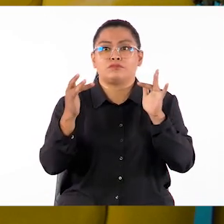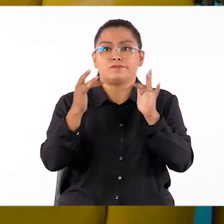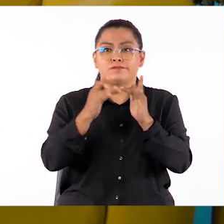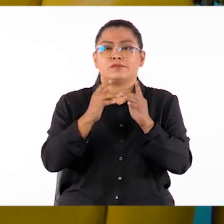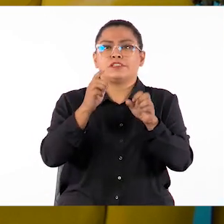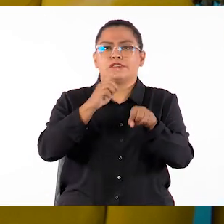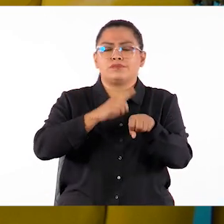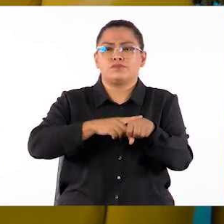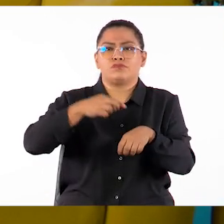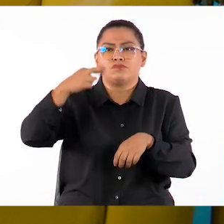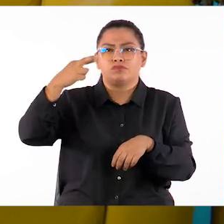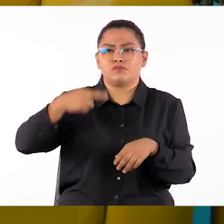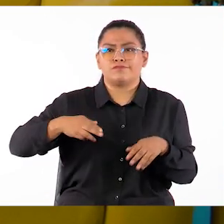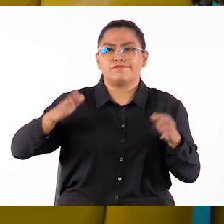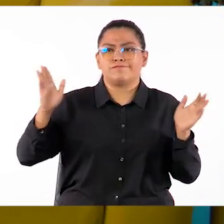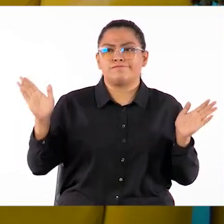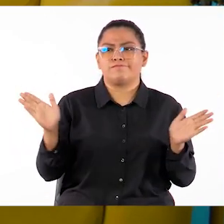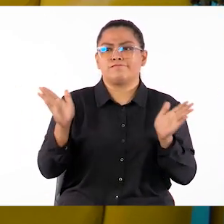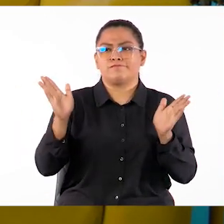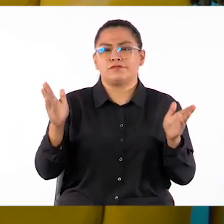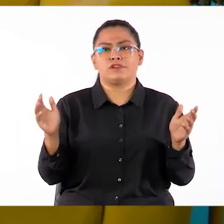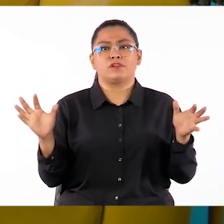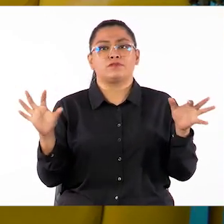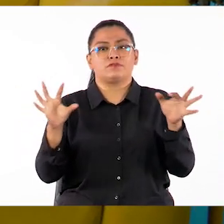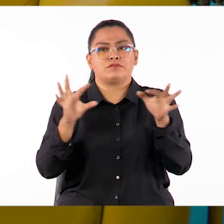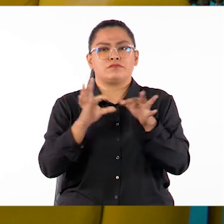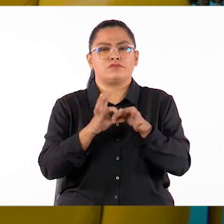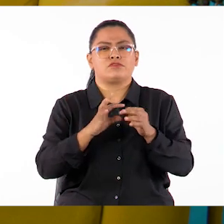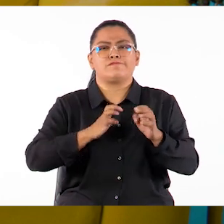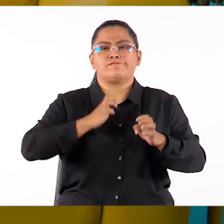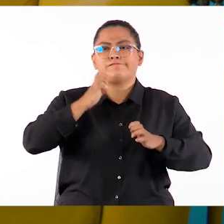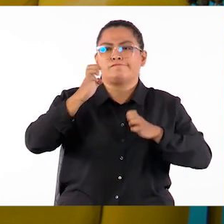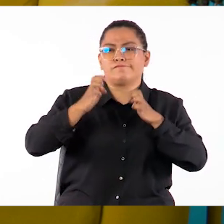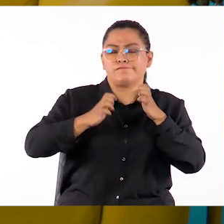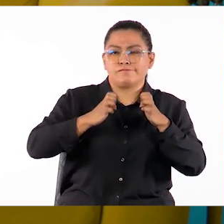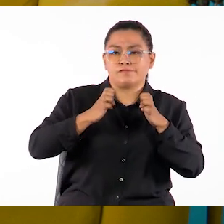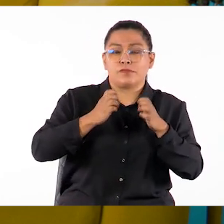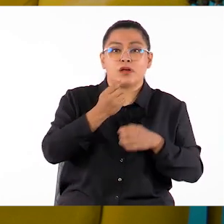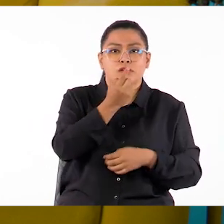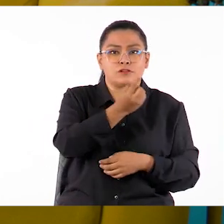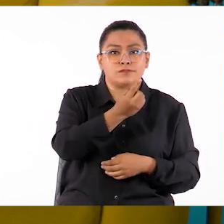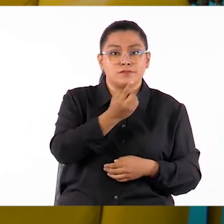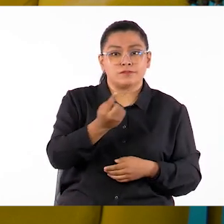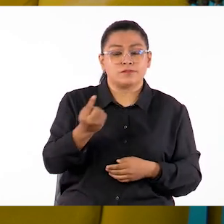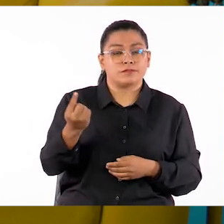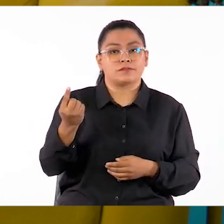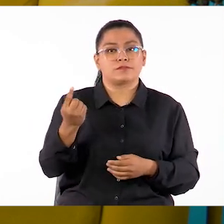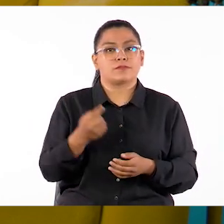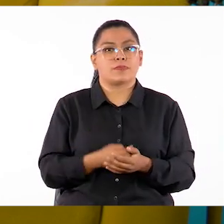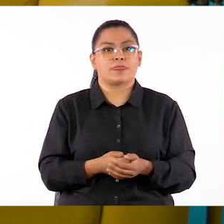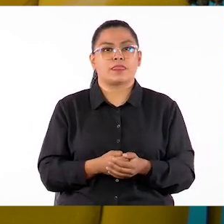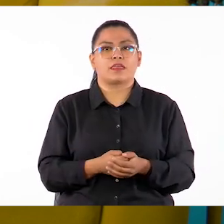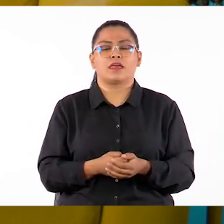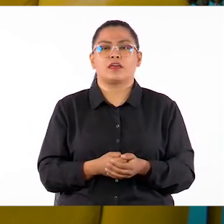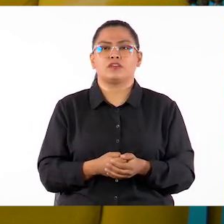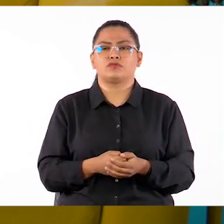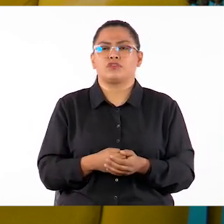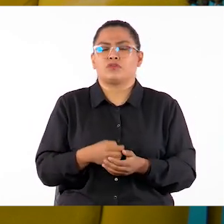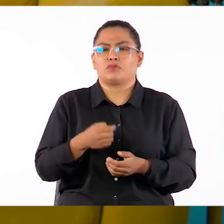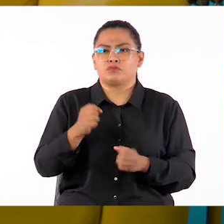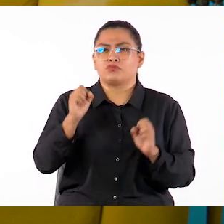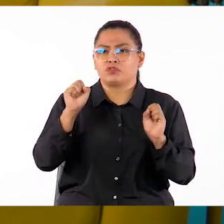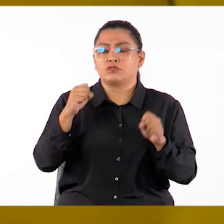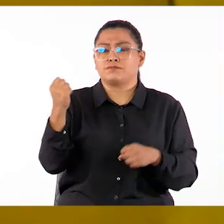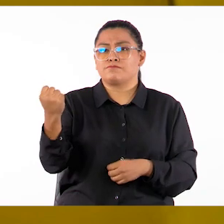mucho para estimular el contacto y la emoción entre las personas. Que exista un componente afectivo es algo muy